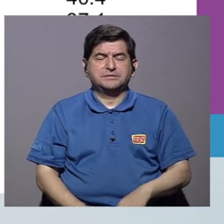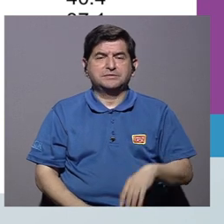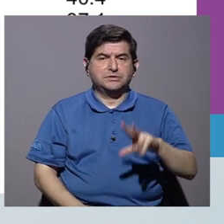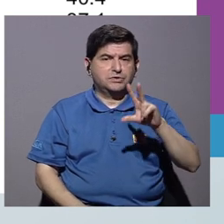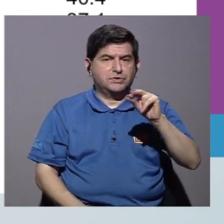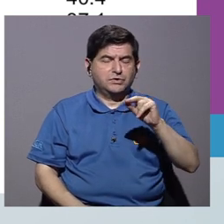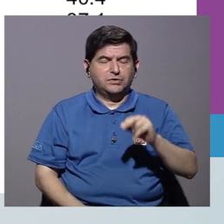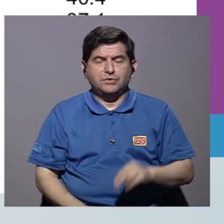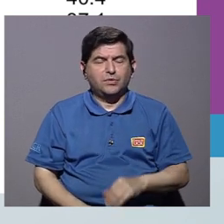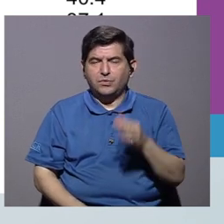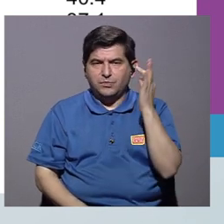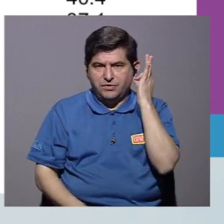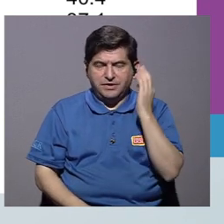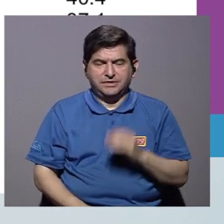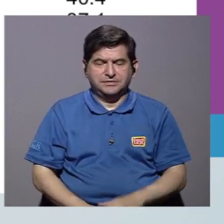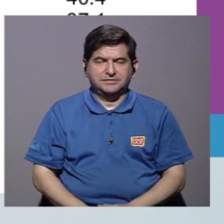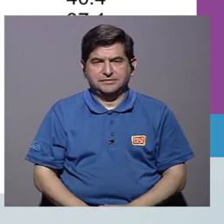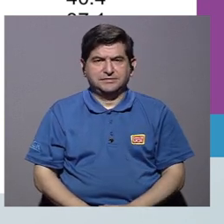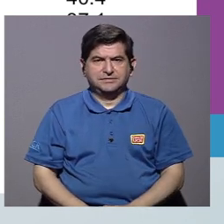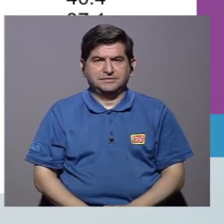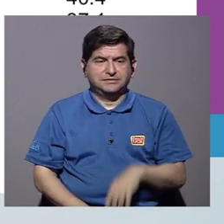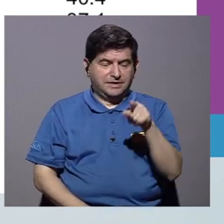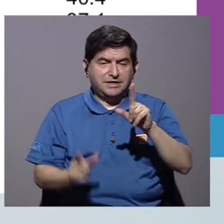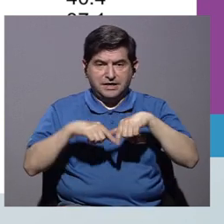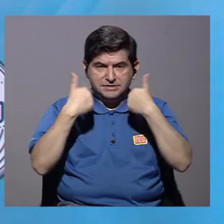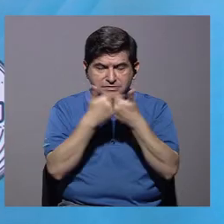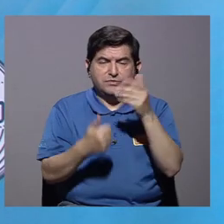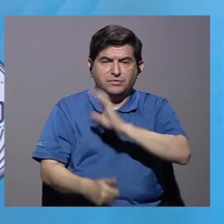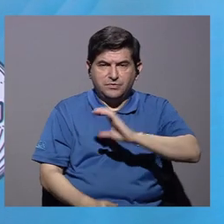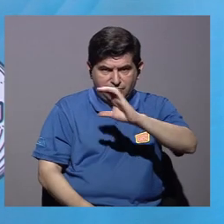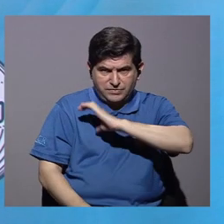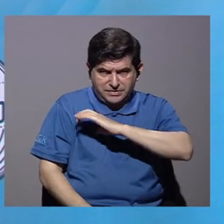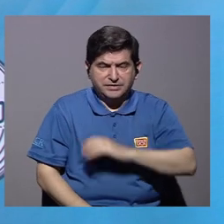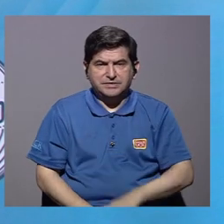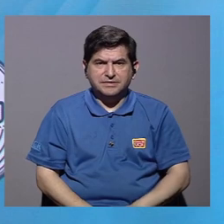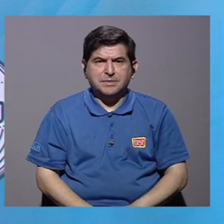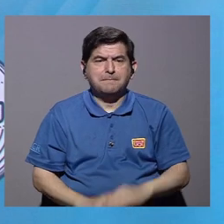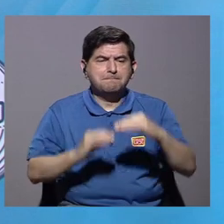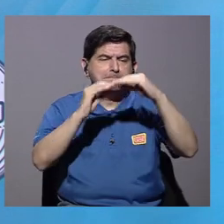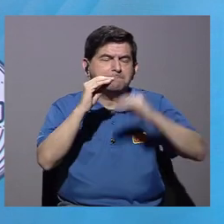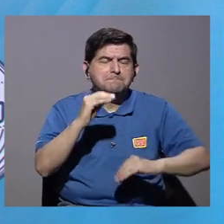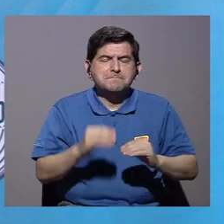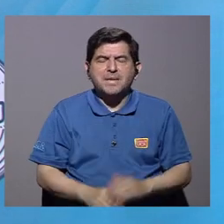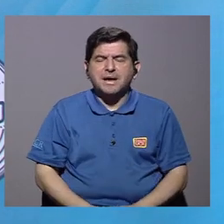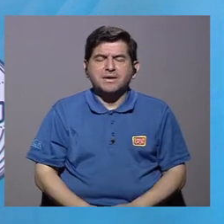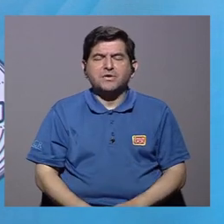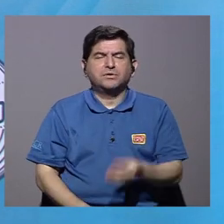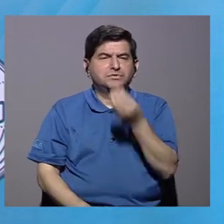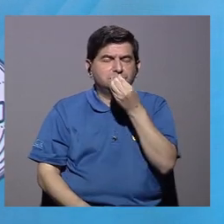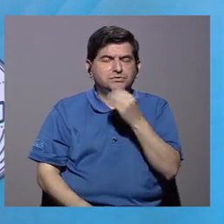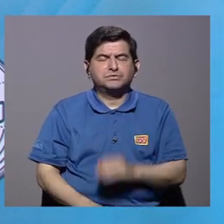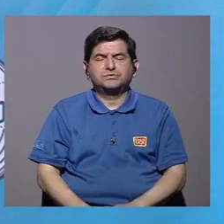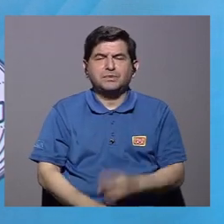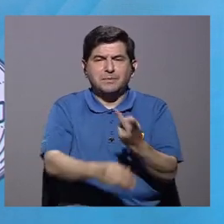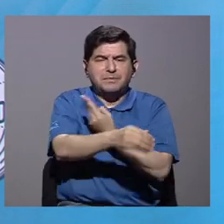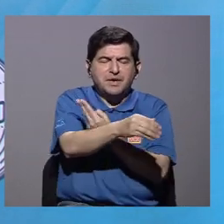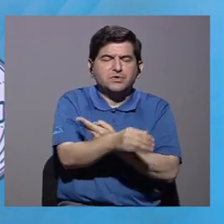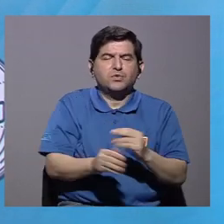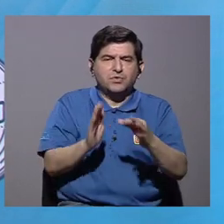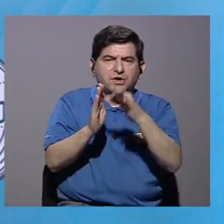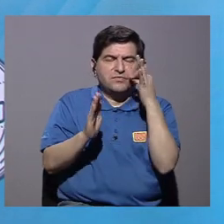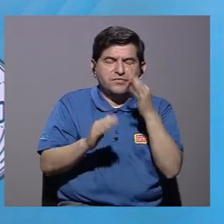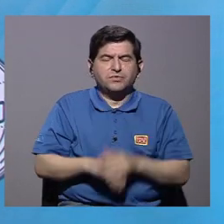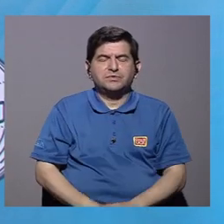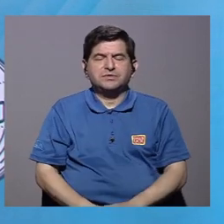es que hay más hombres que mujeres. Como te venía diciendo, este grupo se caracteriza porque tienen menos